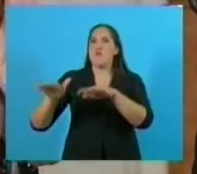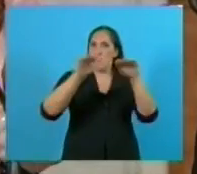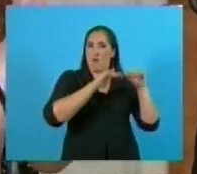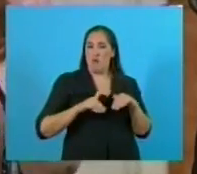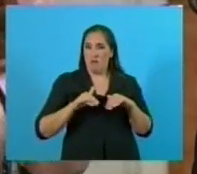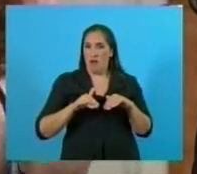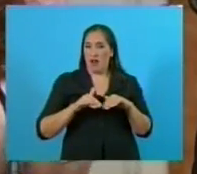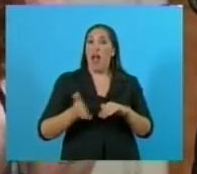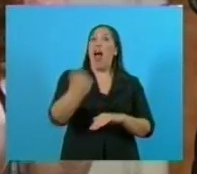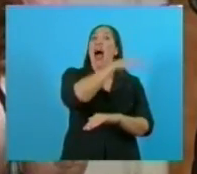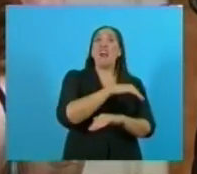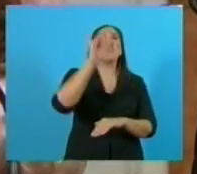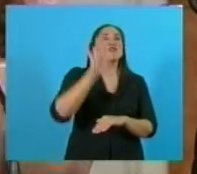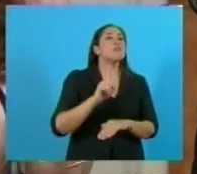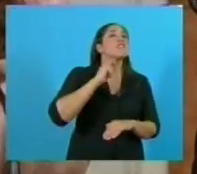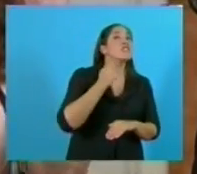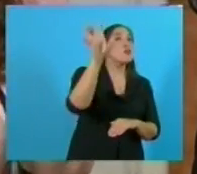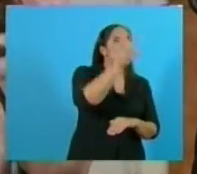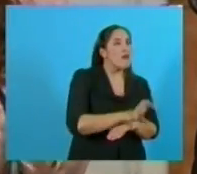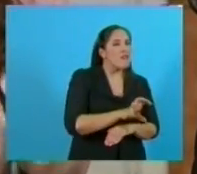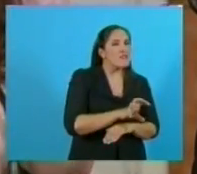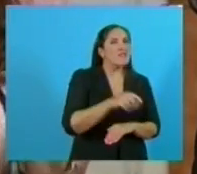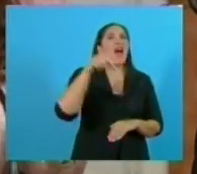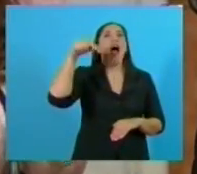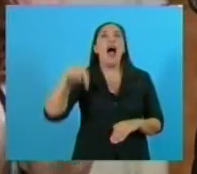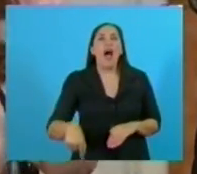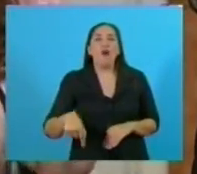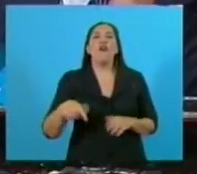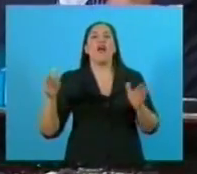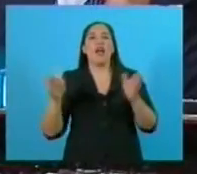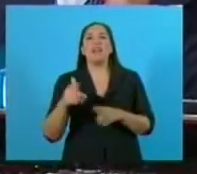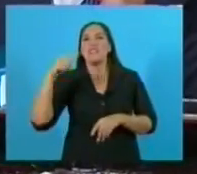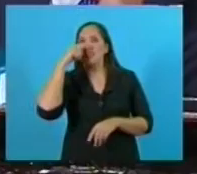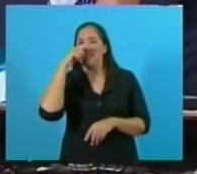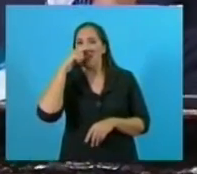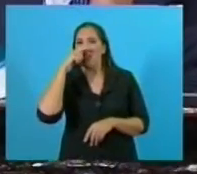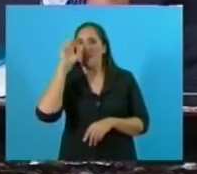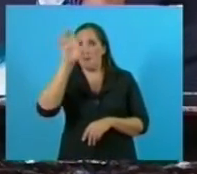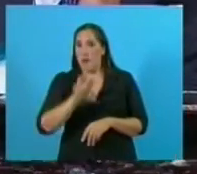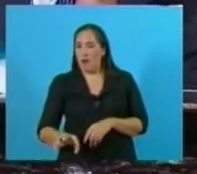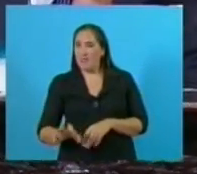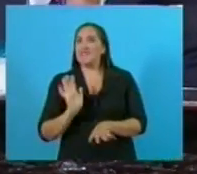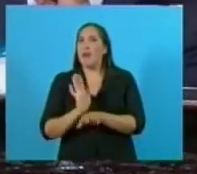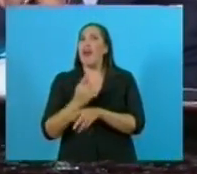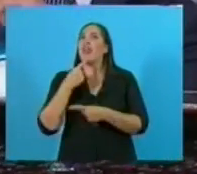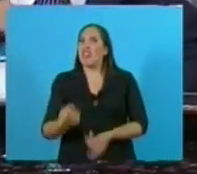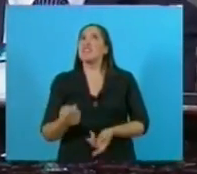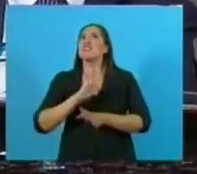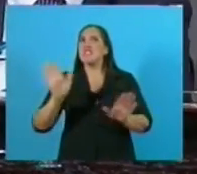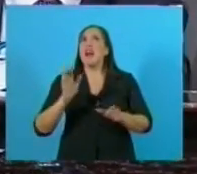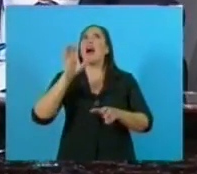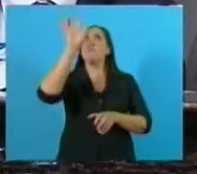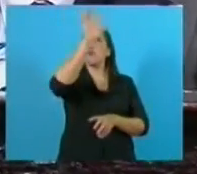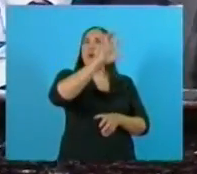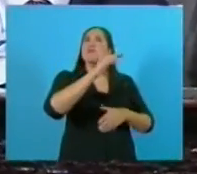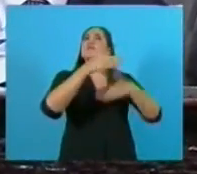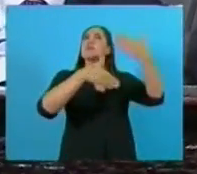negociación ya no son 13 provincias, solamente son 7. Esto significa el crecimiento y cómo han crecido